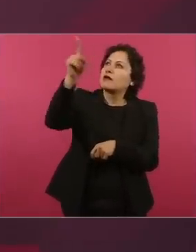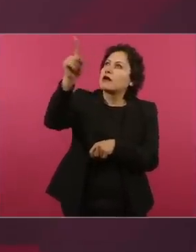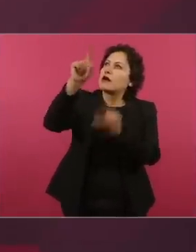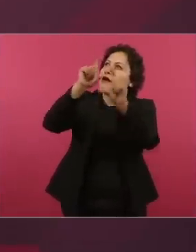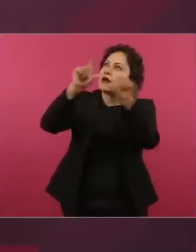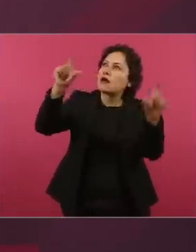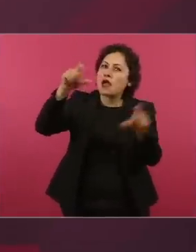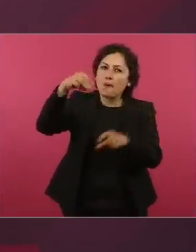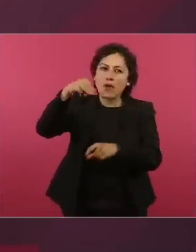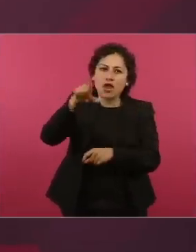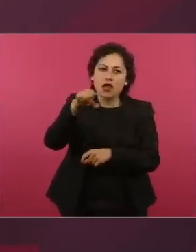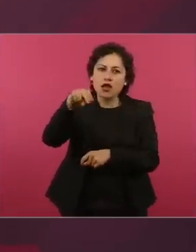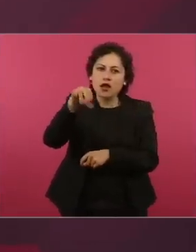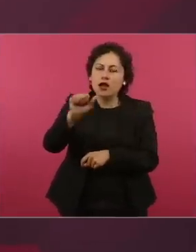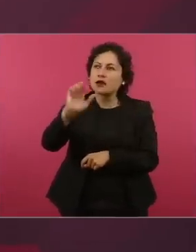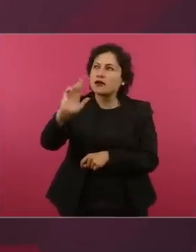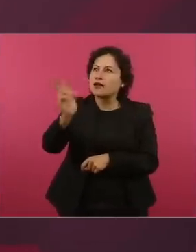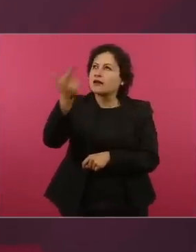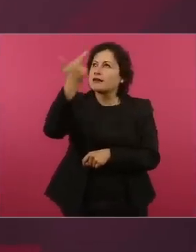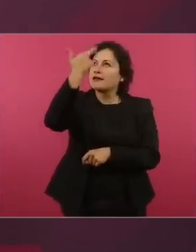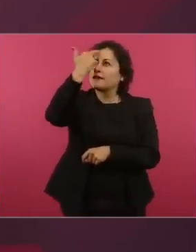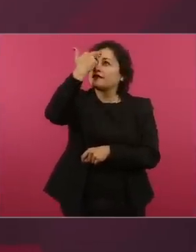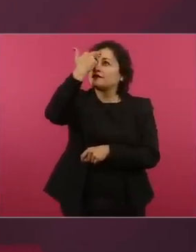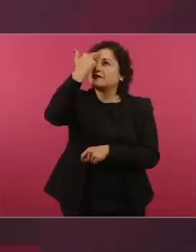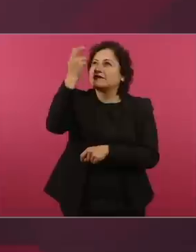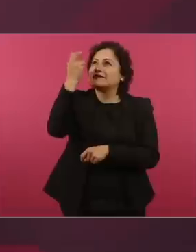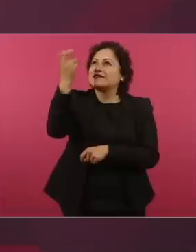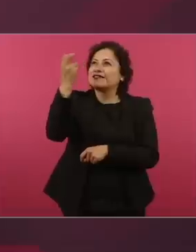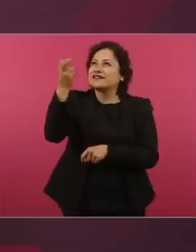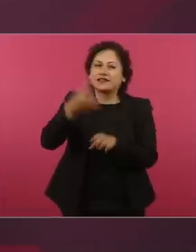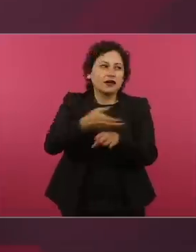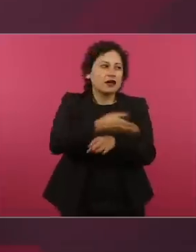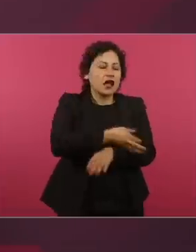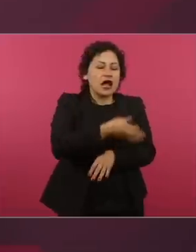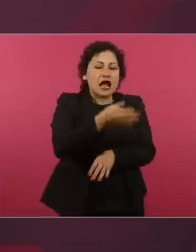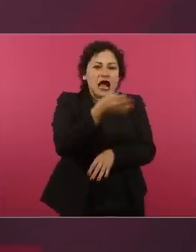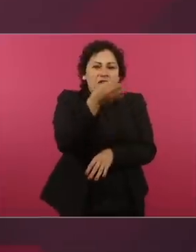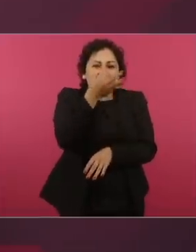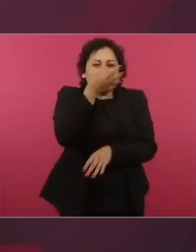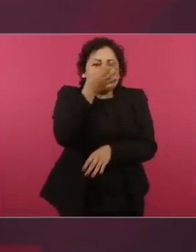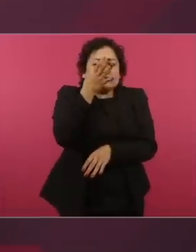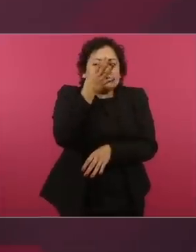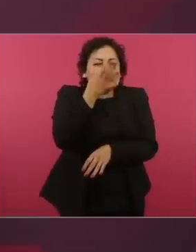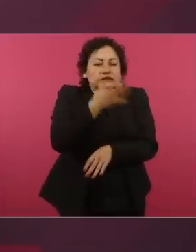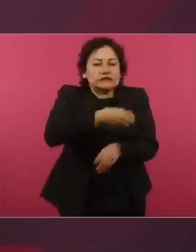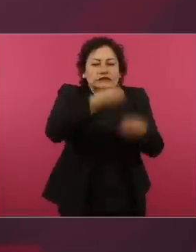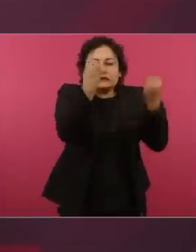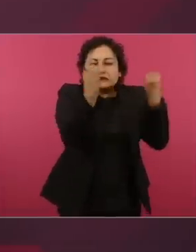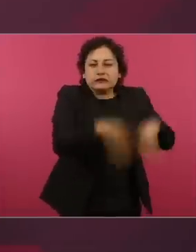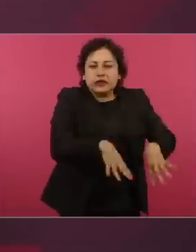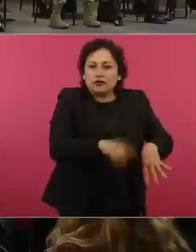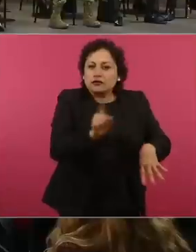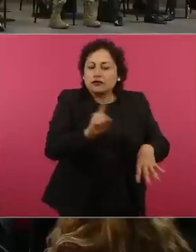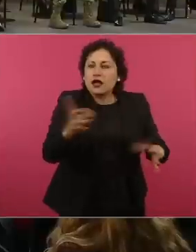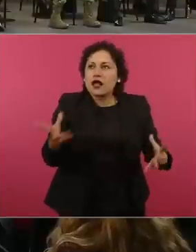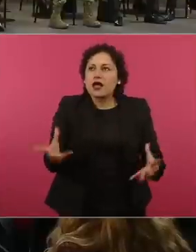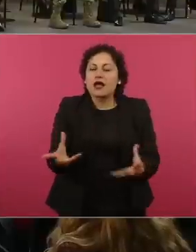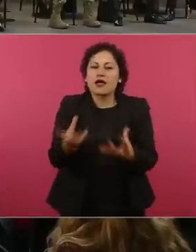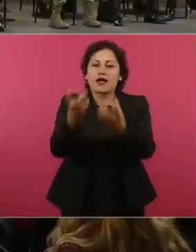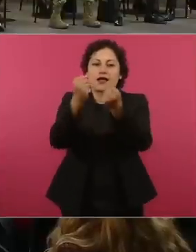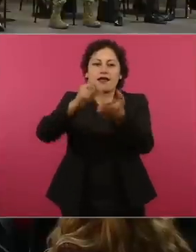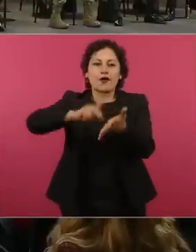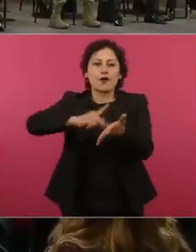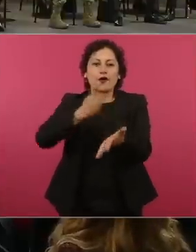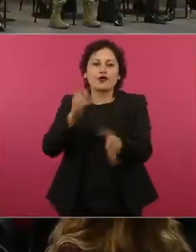Y que no solamente se fue a la historia, no se fue al basurero de la historia, sino que otra vez está retomando el vuelo, no